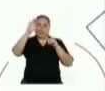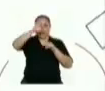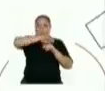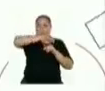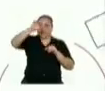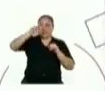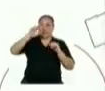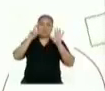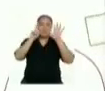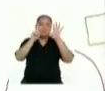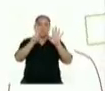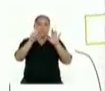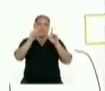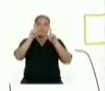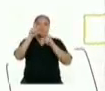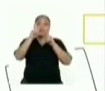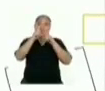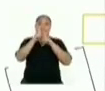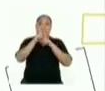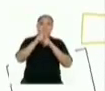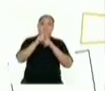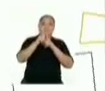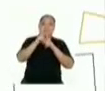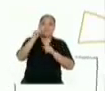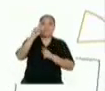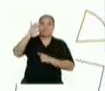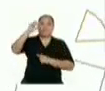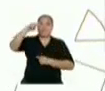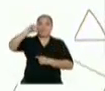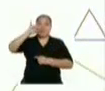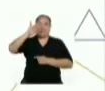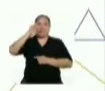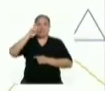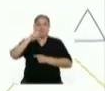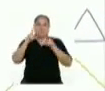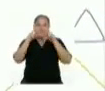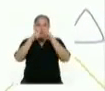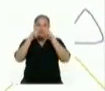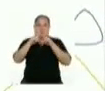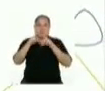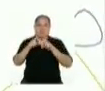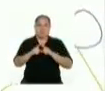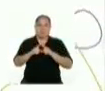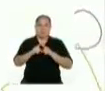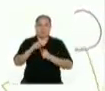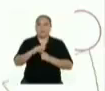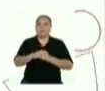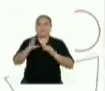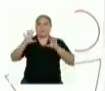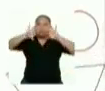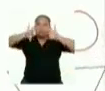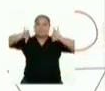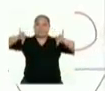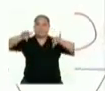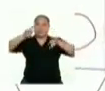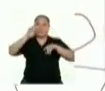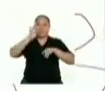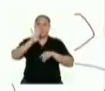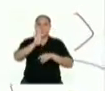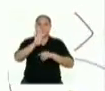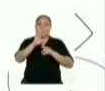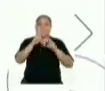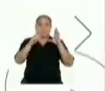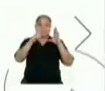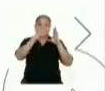delineado seis triángulos equiláteros, congruentes entre ellos, y en los lados laterales, cuatro triángulos